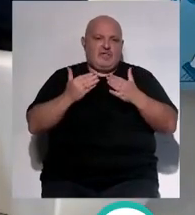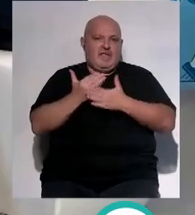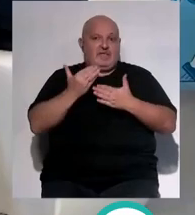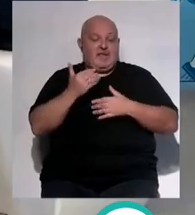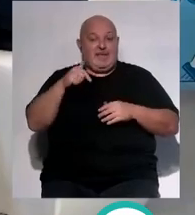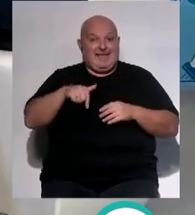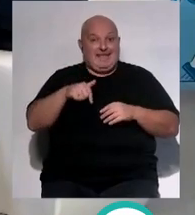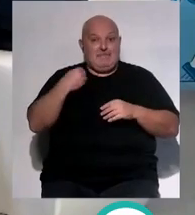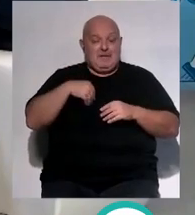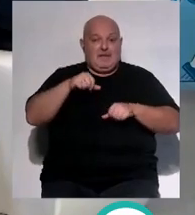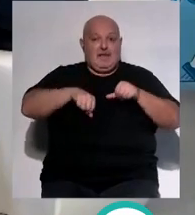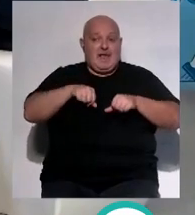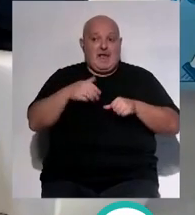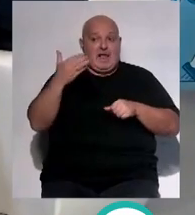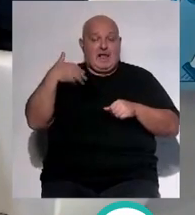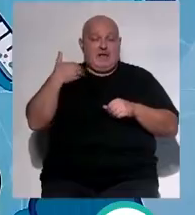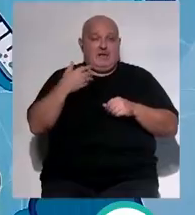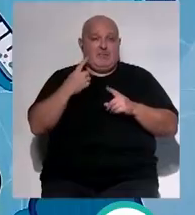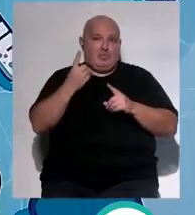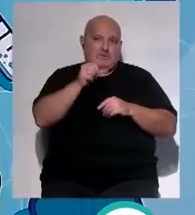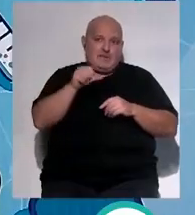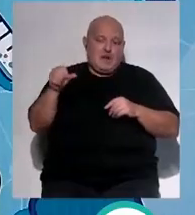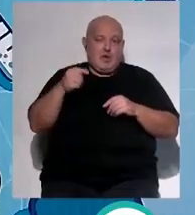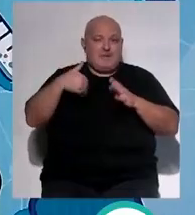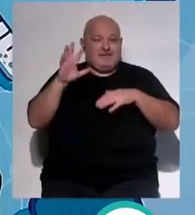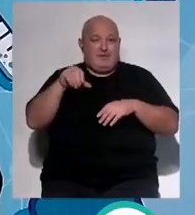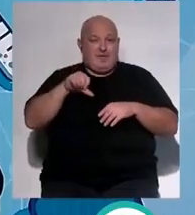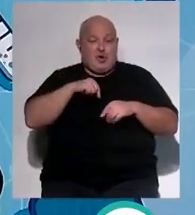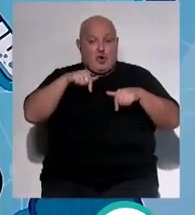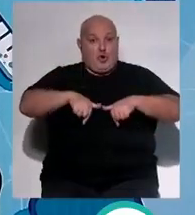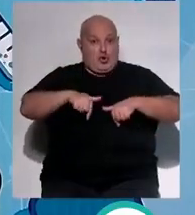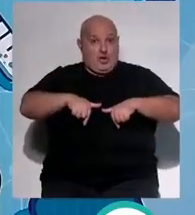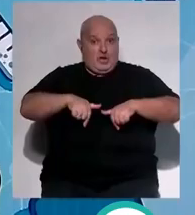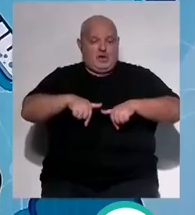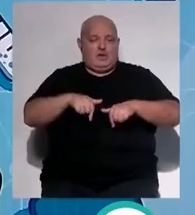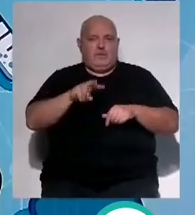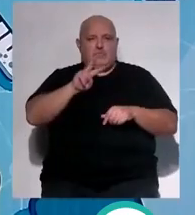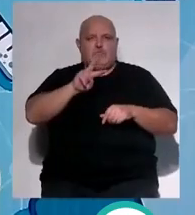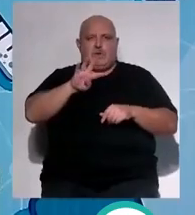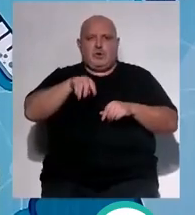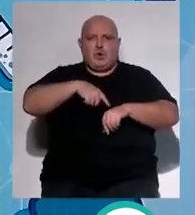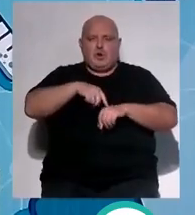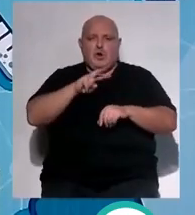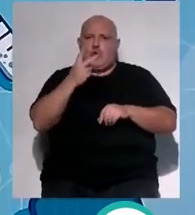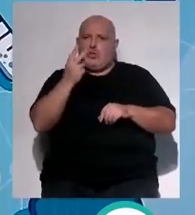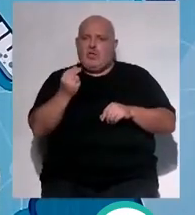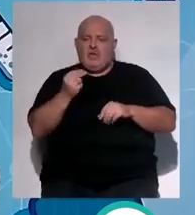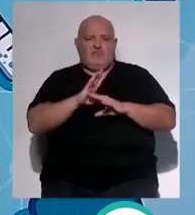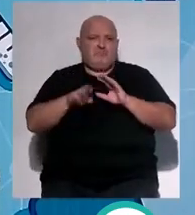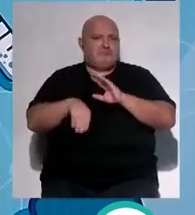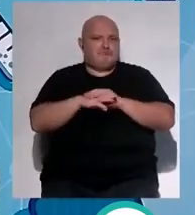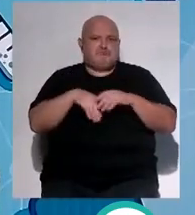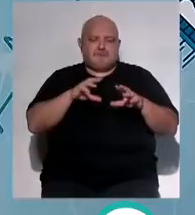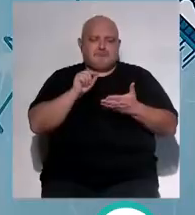10 días esas mismas intervenciones que antes requerían de una semana de estancia hoy en 24 y 48 horas se están